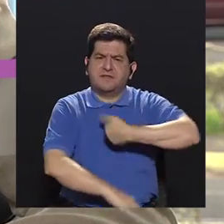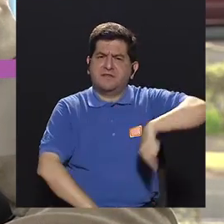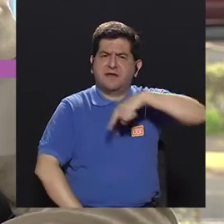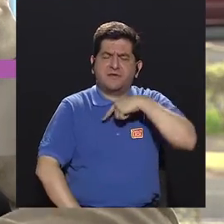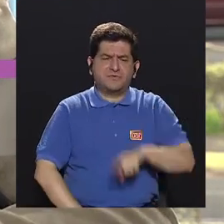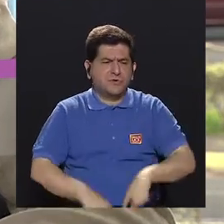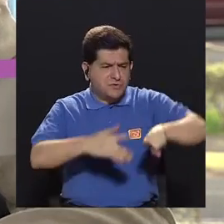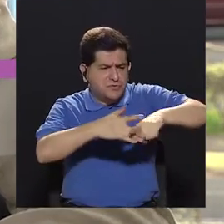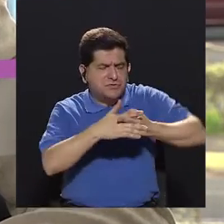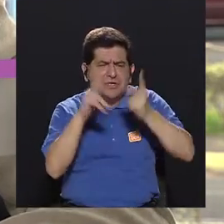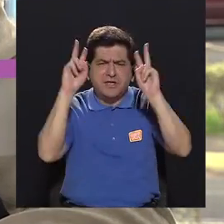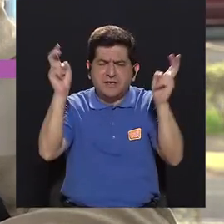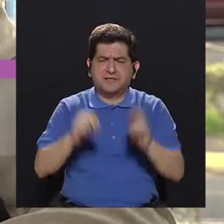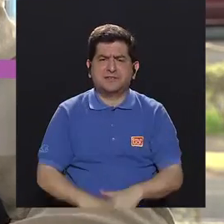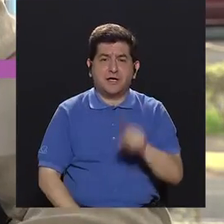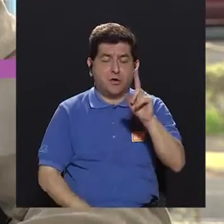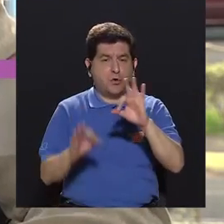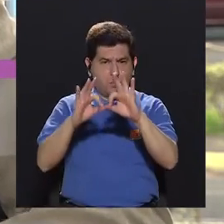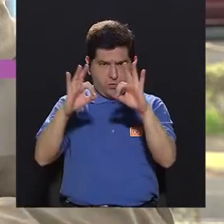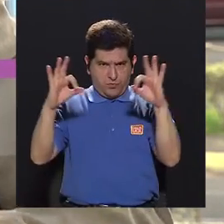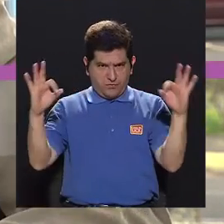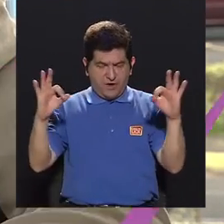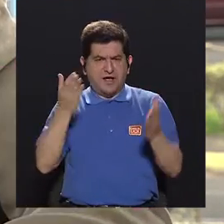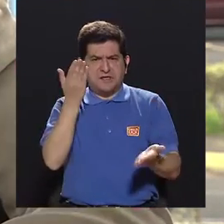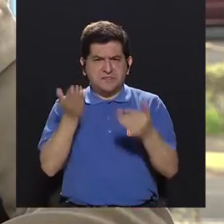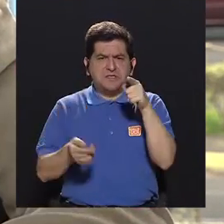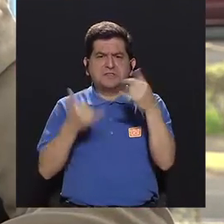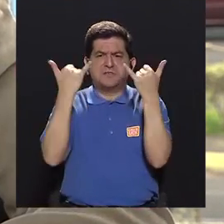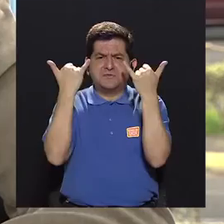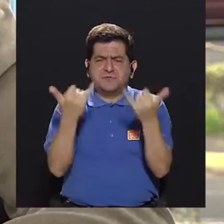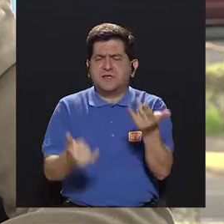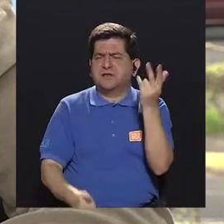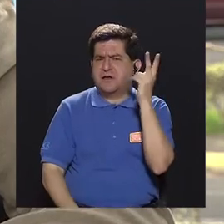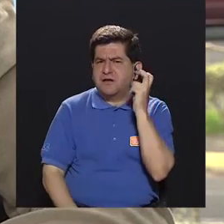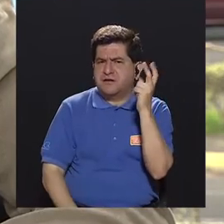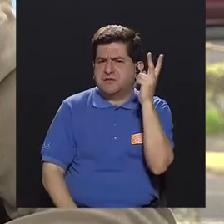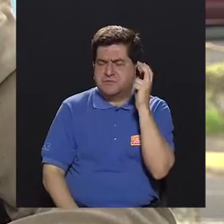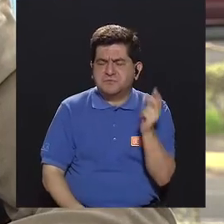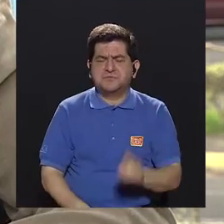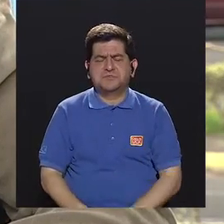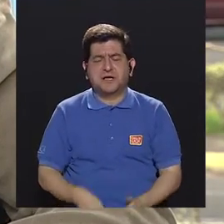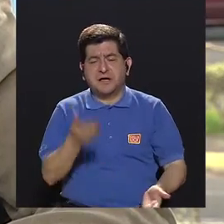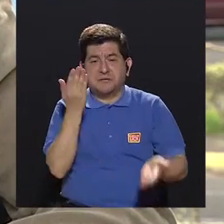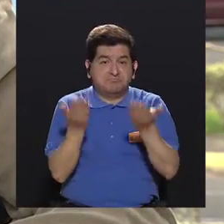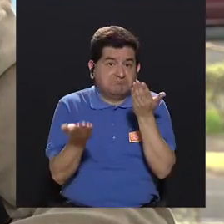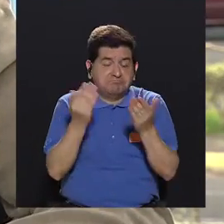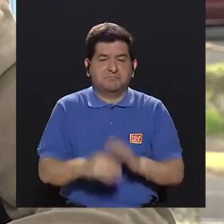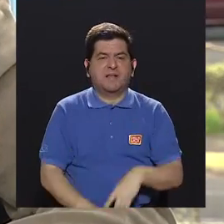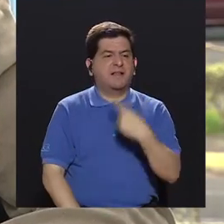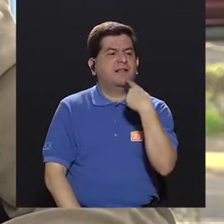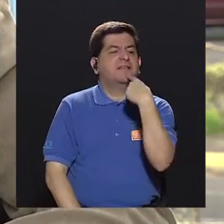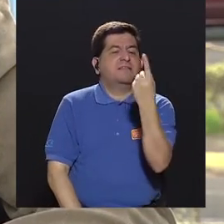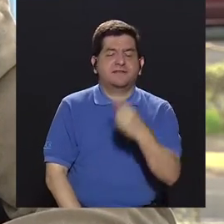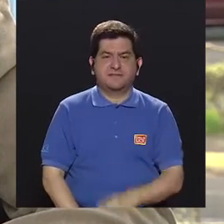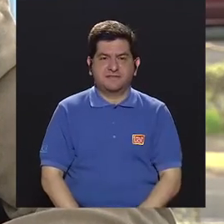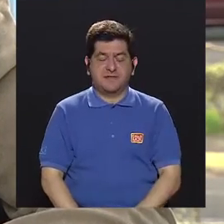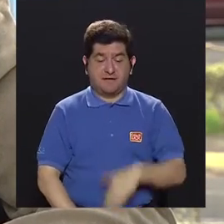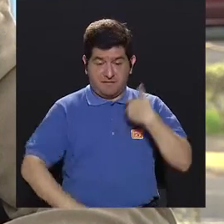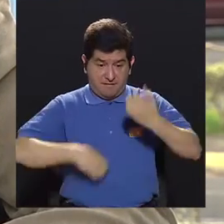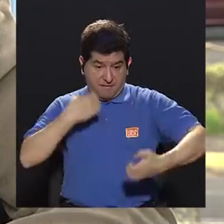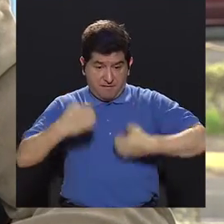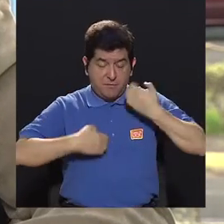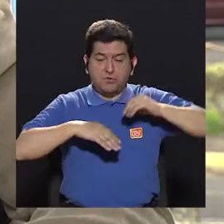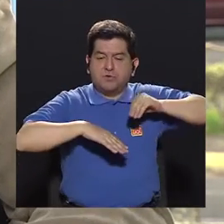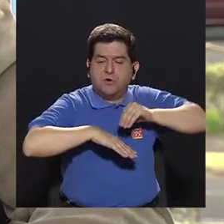introducir el tema partiendo de una frase que tal vez ustedes han escuchado en alguna ocasión, y es que se dice que nuestras